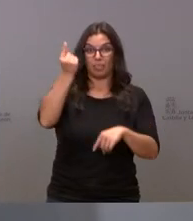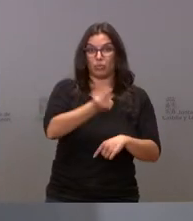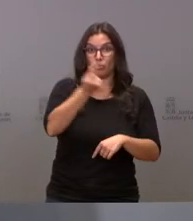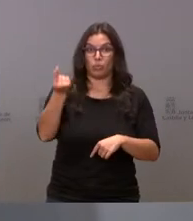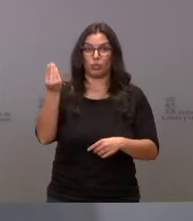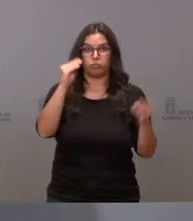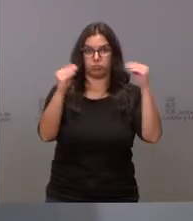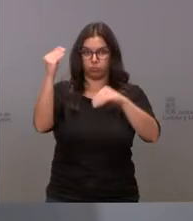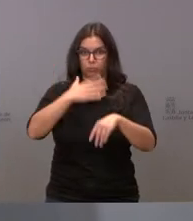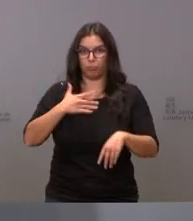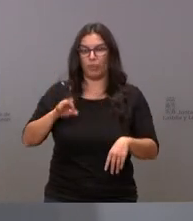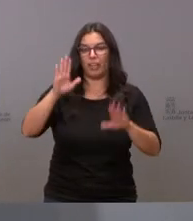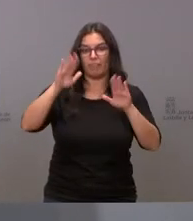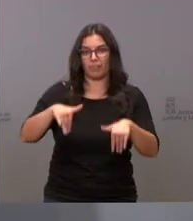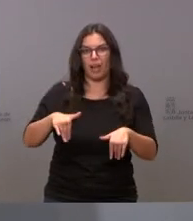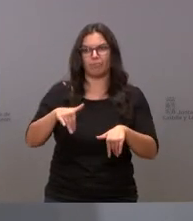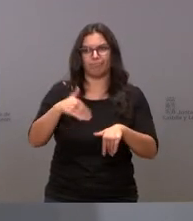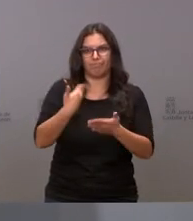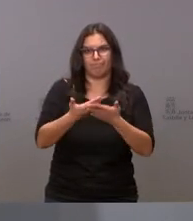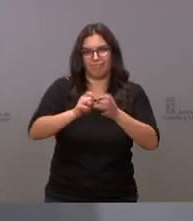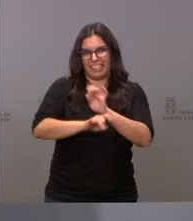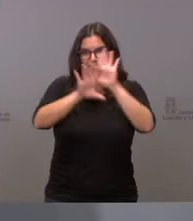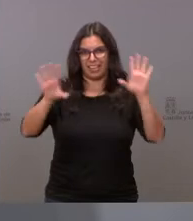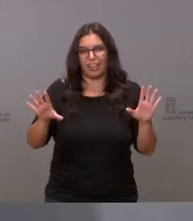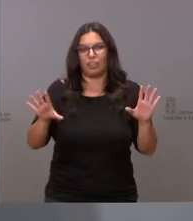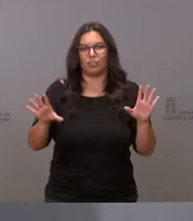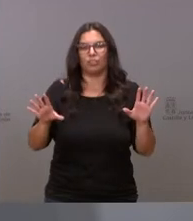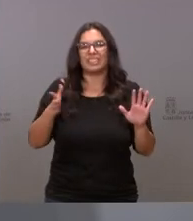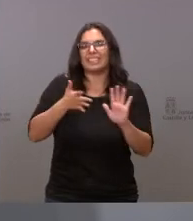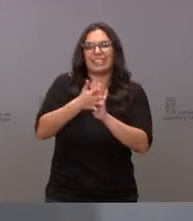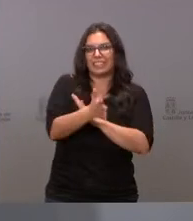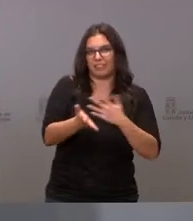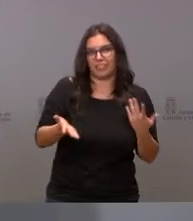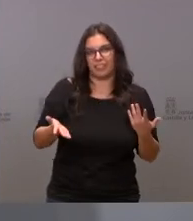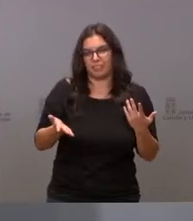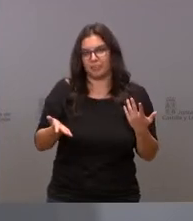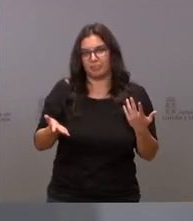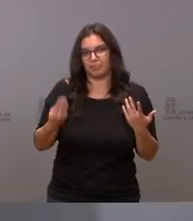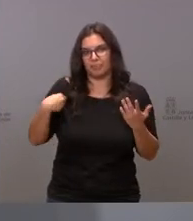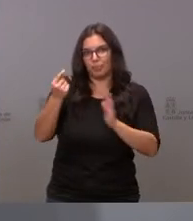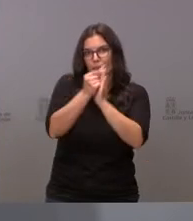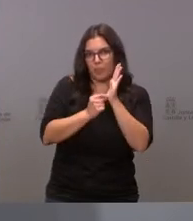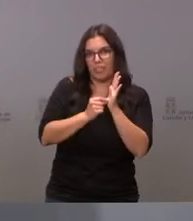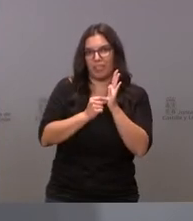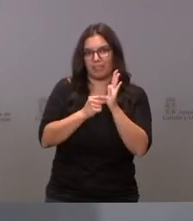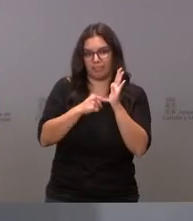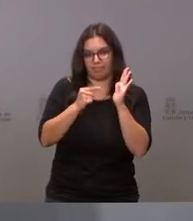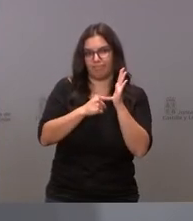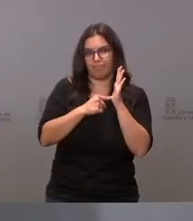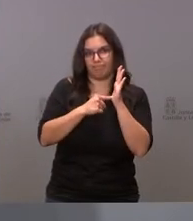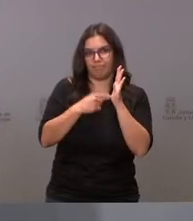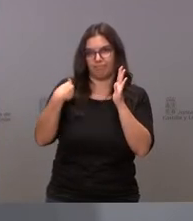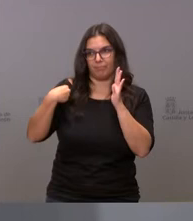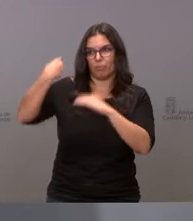en el debate presupuestario quede negro sobre blanco en que consiste estas medidas en el marco establecido